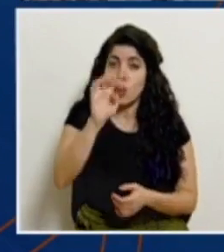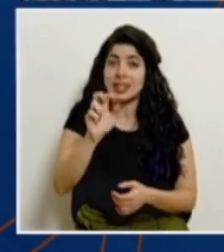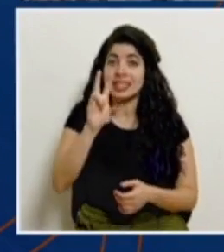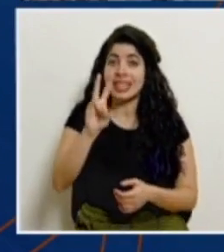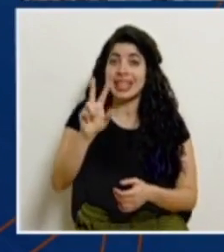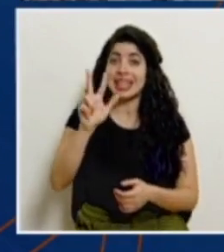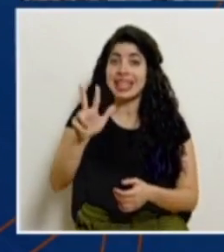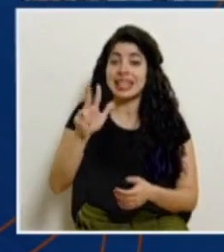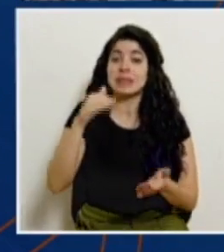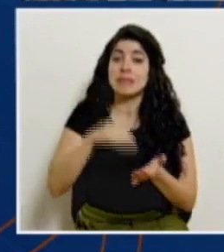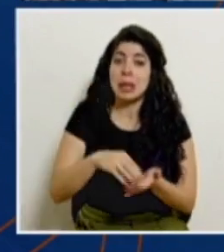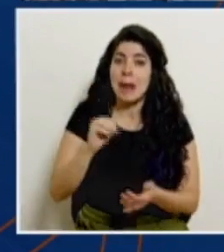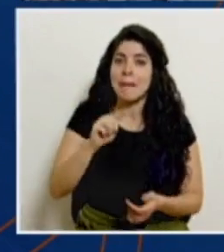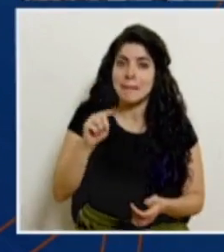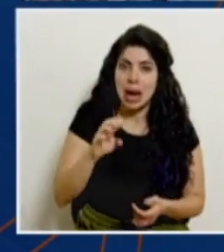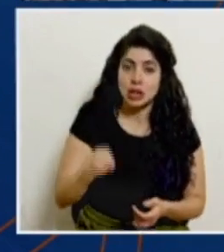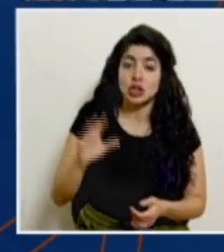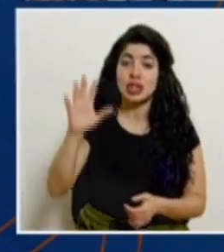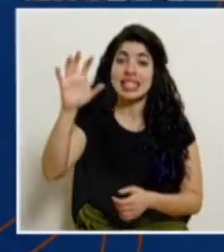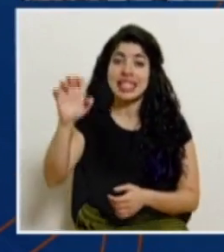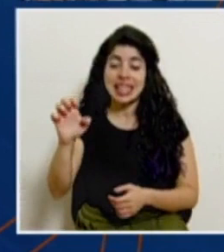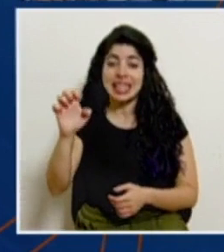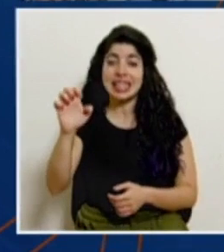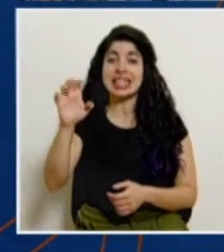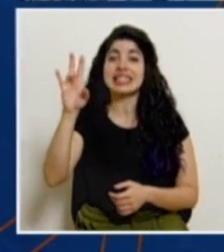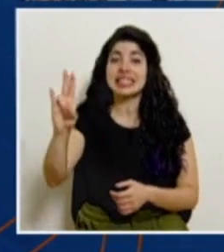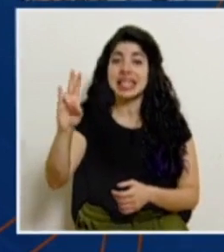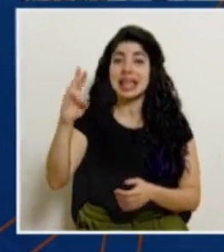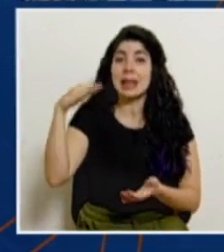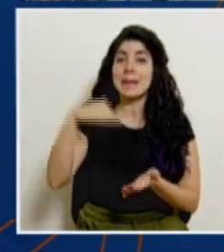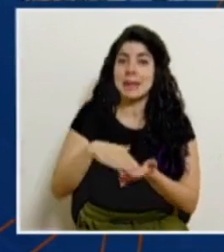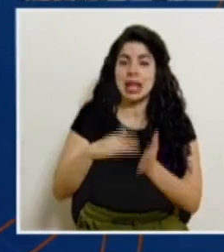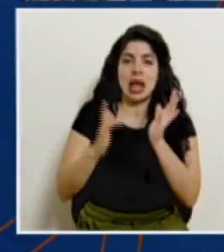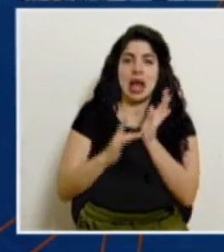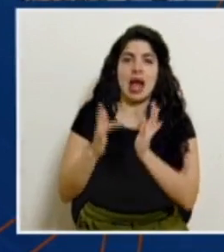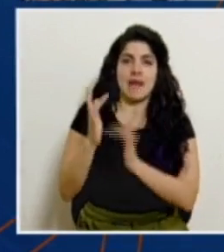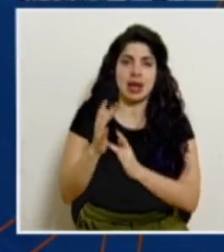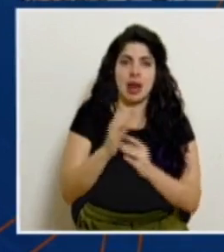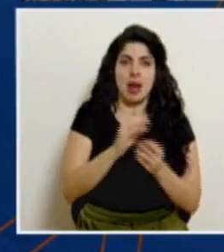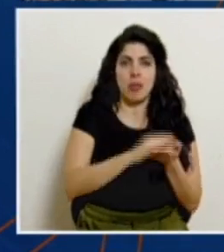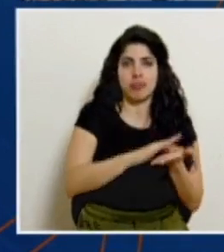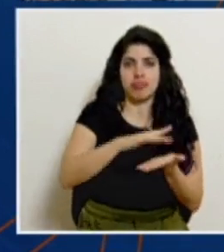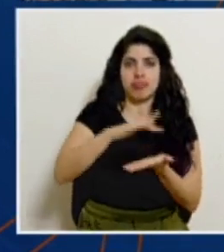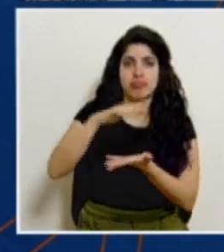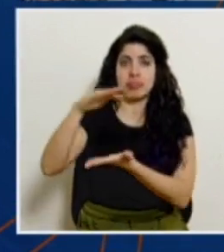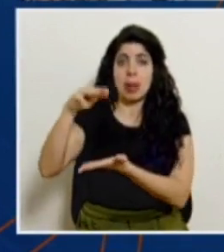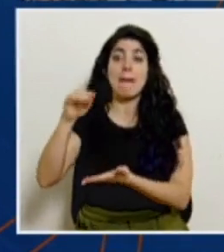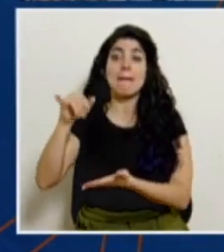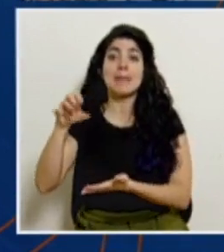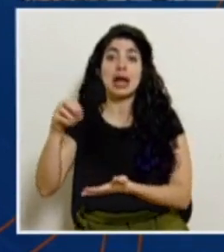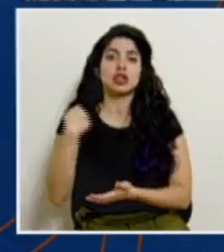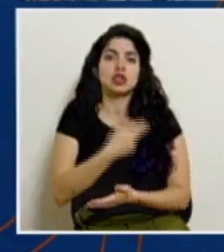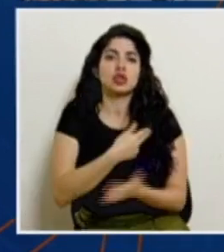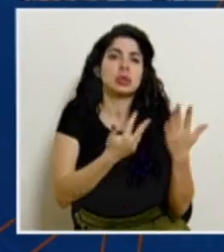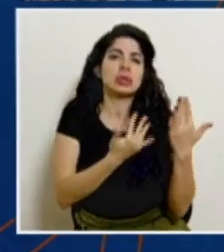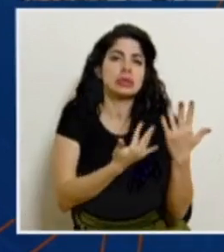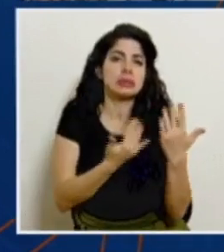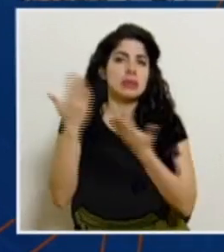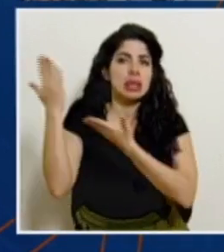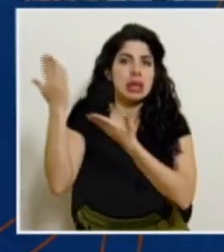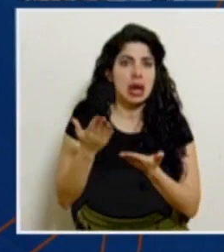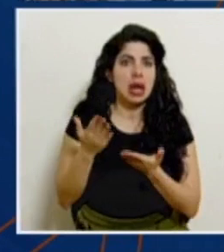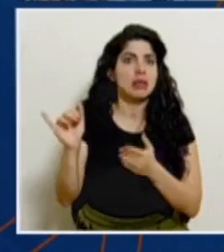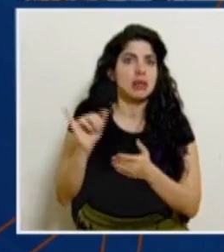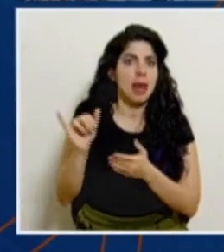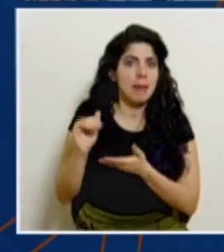473 mil en marzo y 507 mil en abril. Para mayo esperamos recibir también un